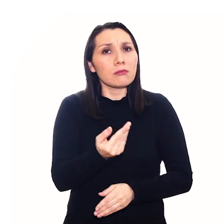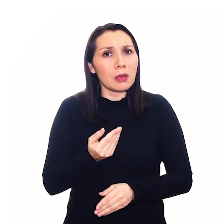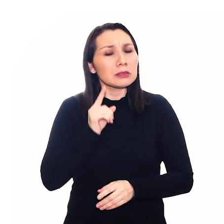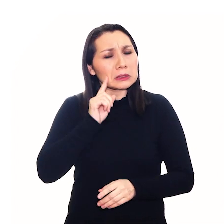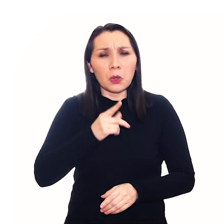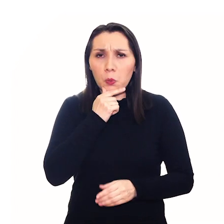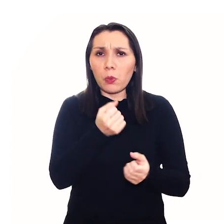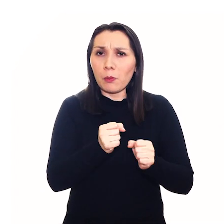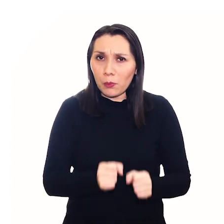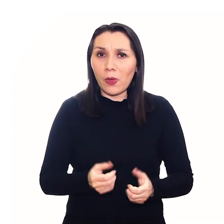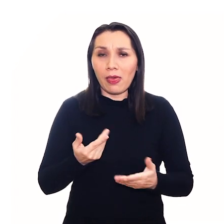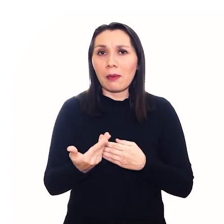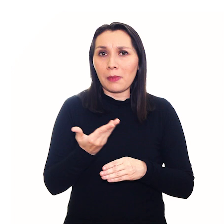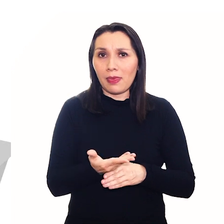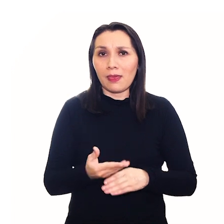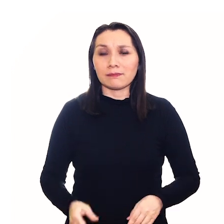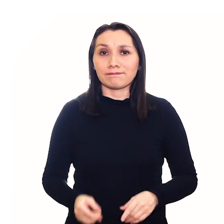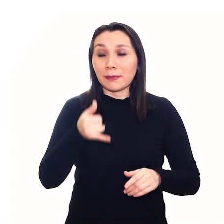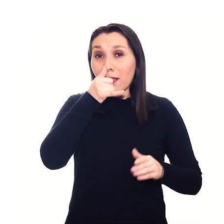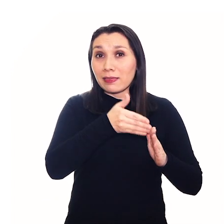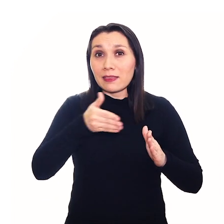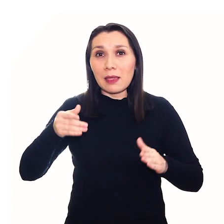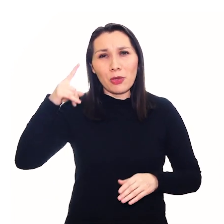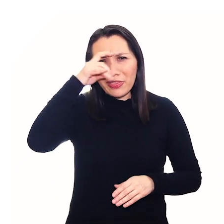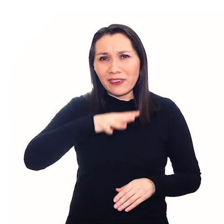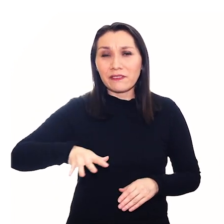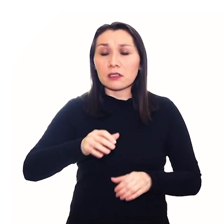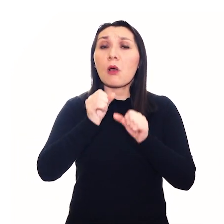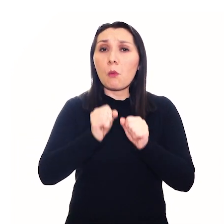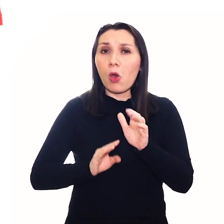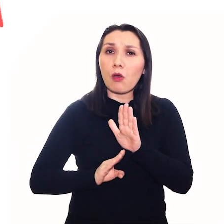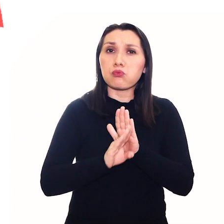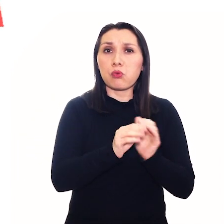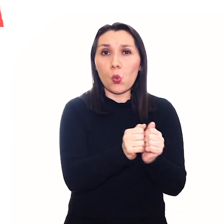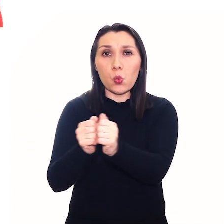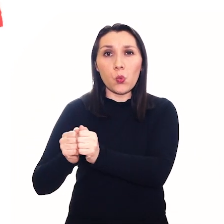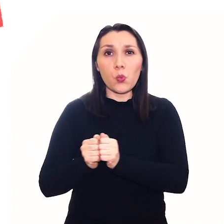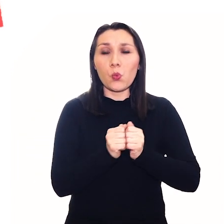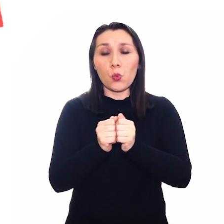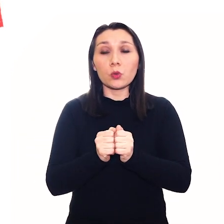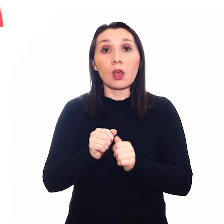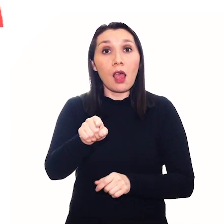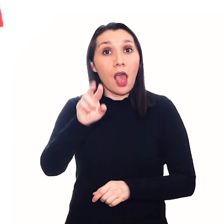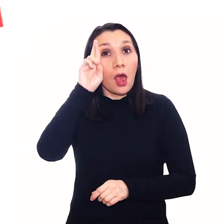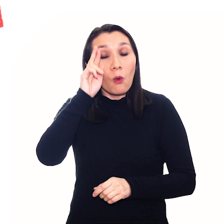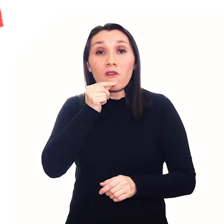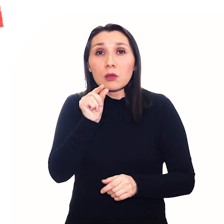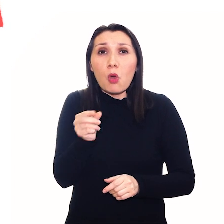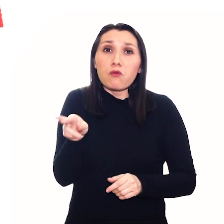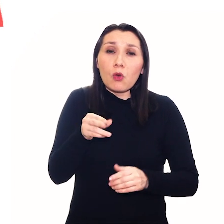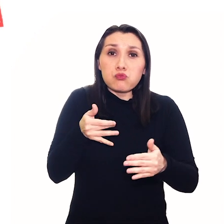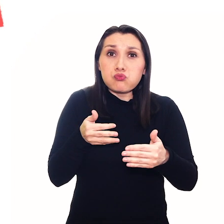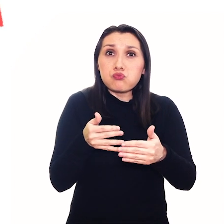solicitarlo. Son tiempos difíciles, pero vamos a superarlos juntos. Y recuerda, cada